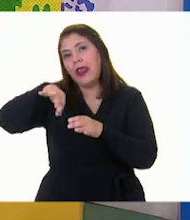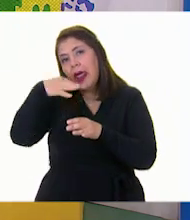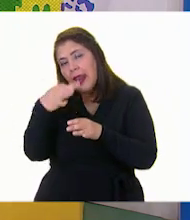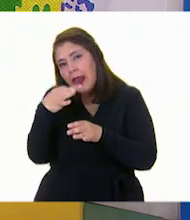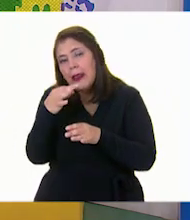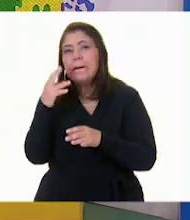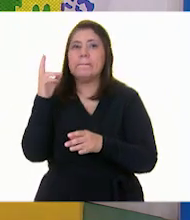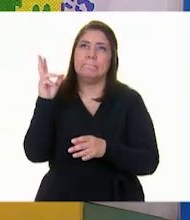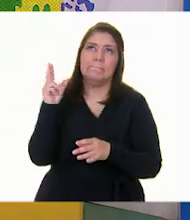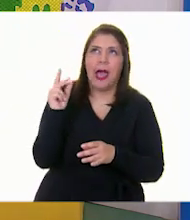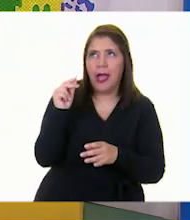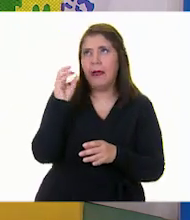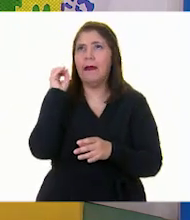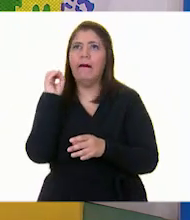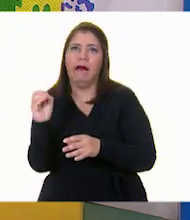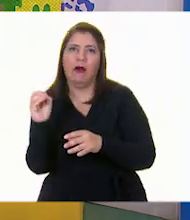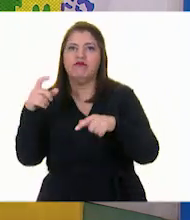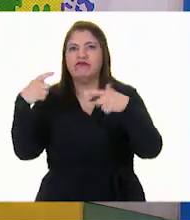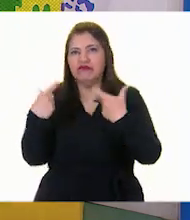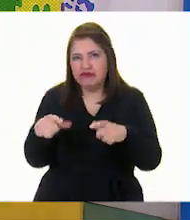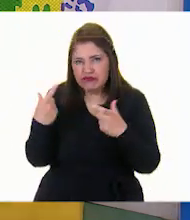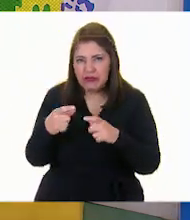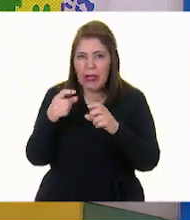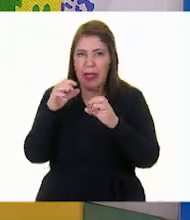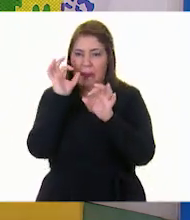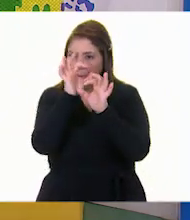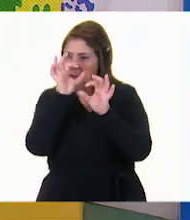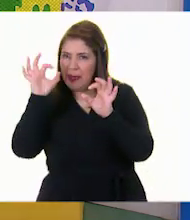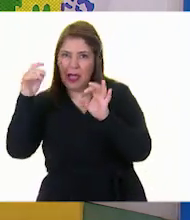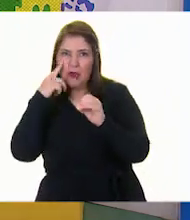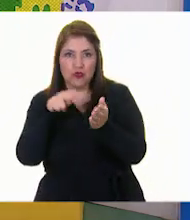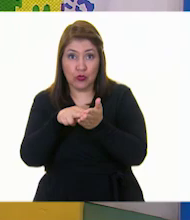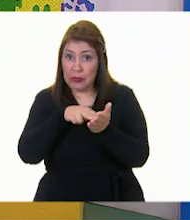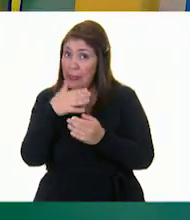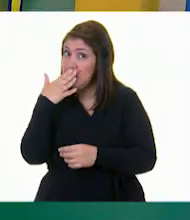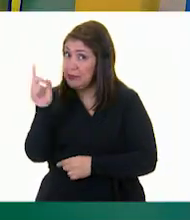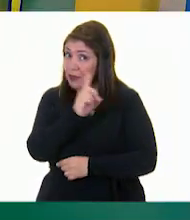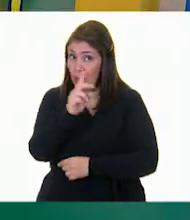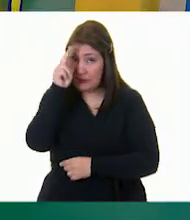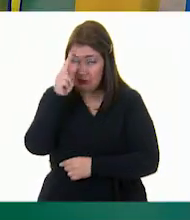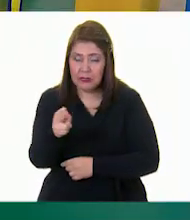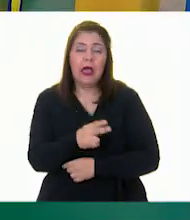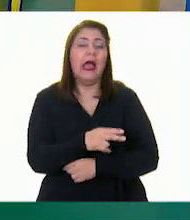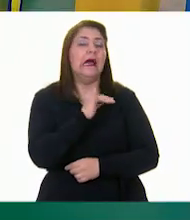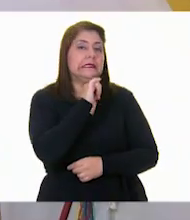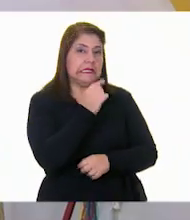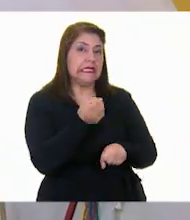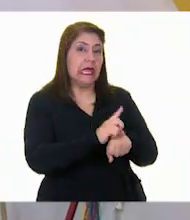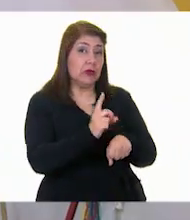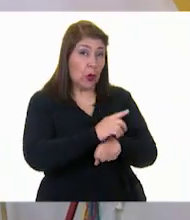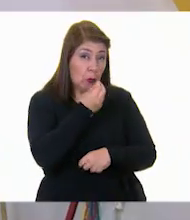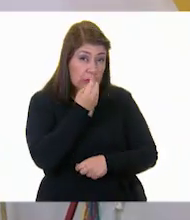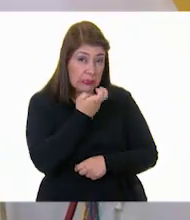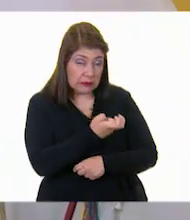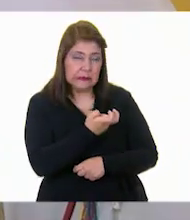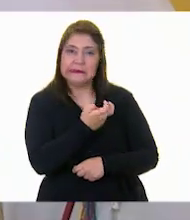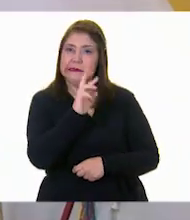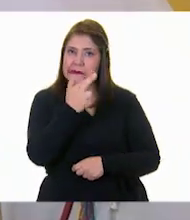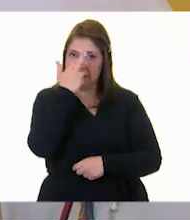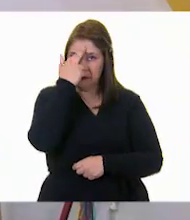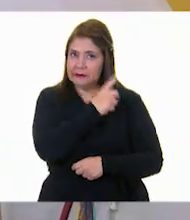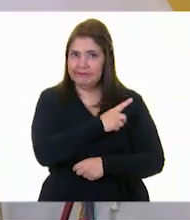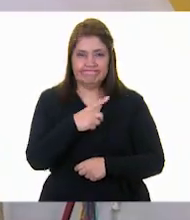pastelitos, esos con muchos sellos de advertencia. Sí, y el consumo diario de estos productos, recuerden, niñas y niños,